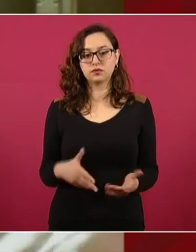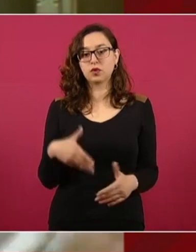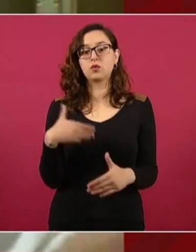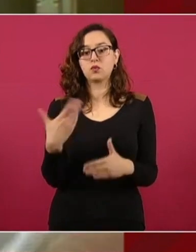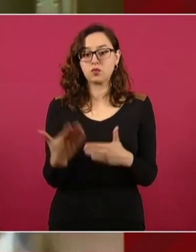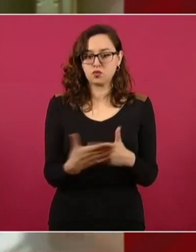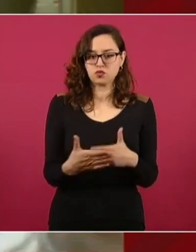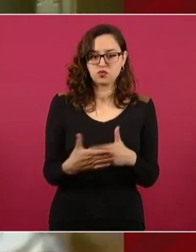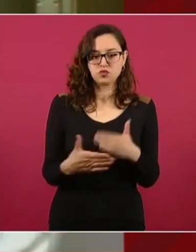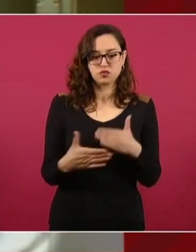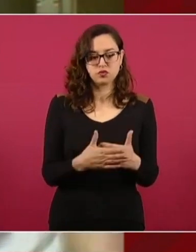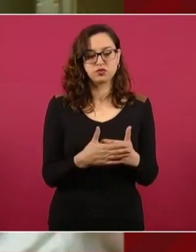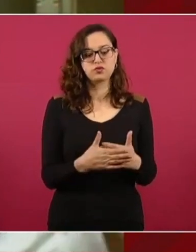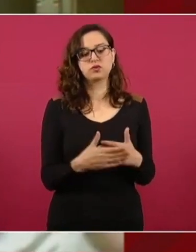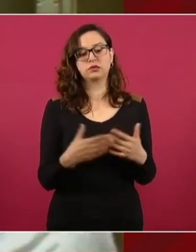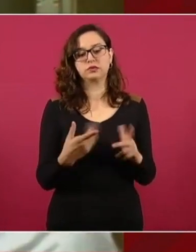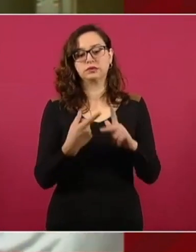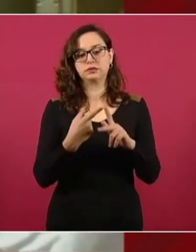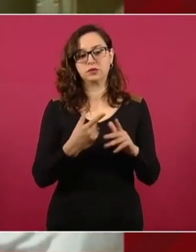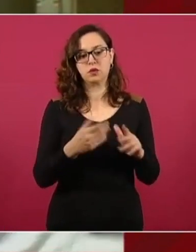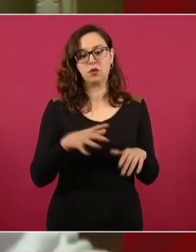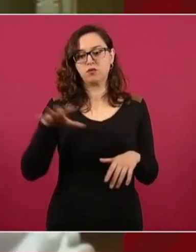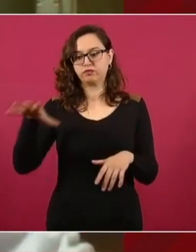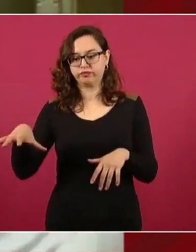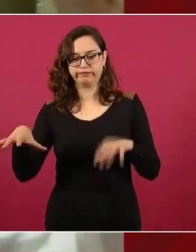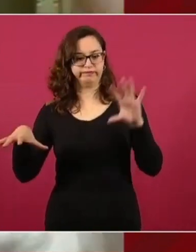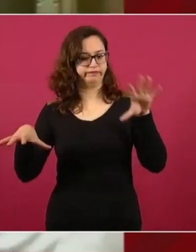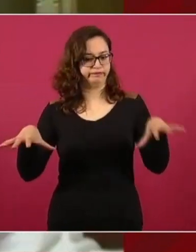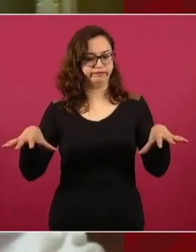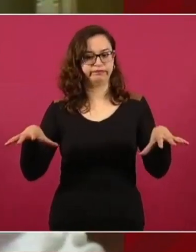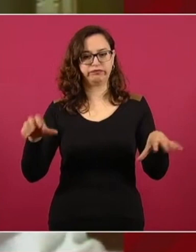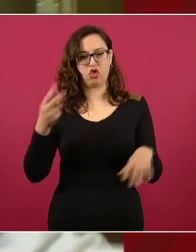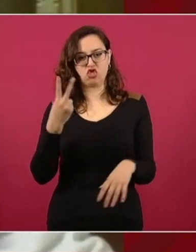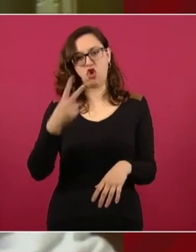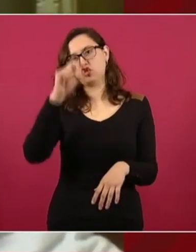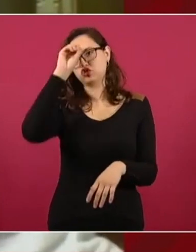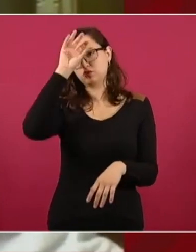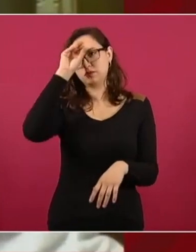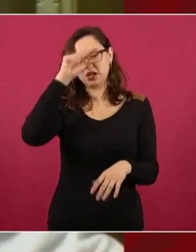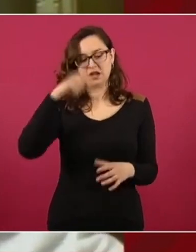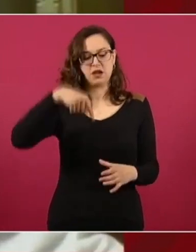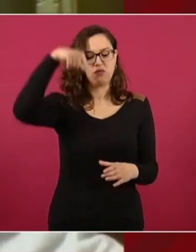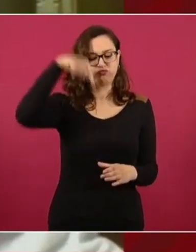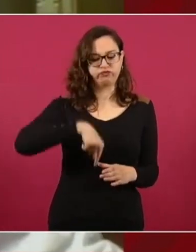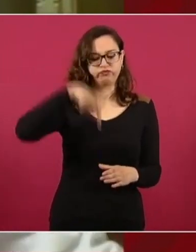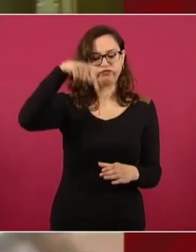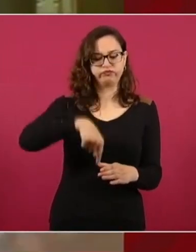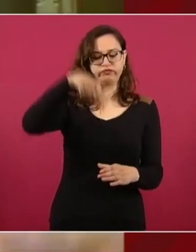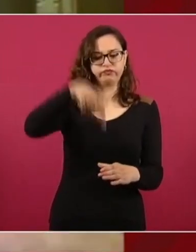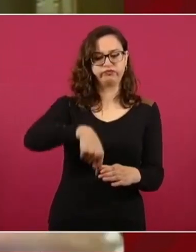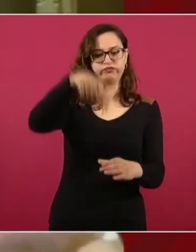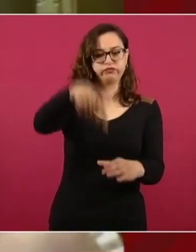este muro a través de estas perforaciones en donde se va a meter el cemento,